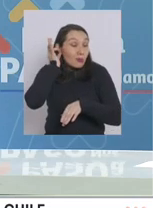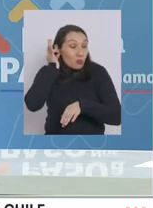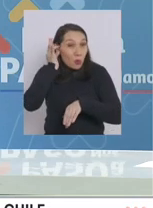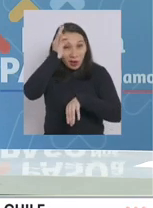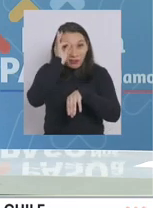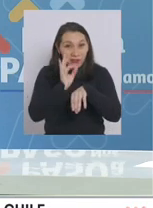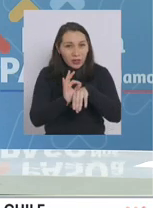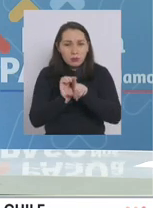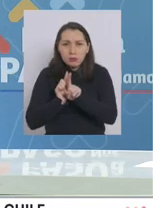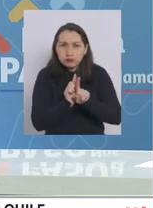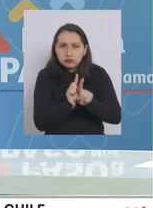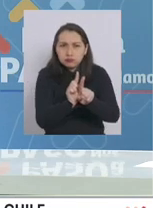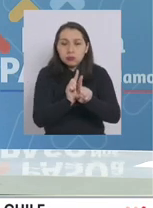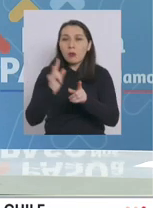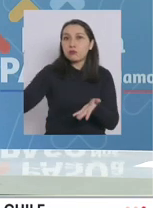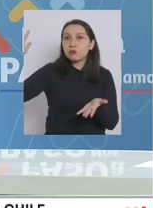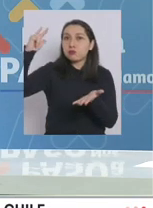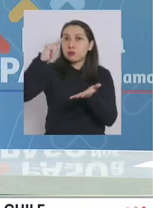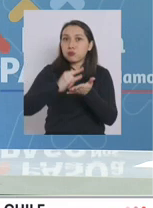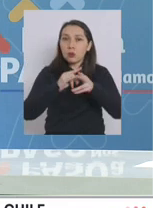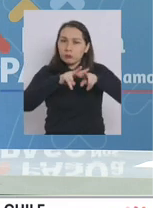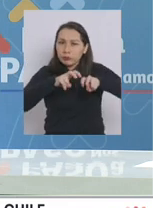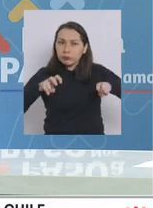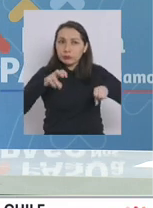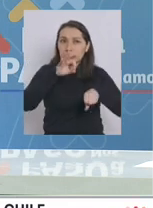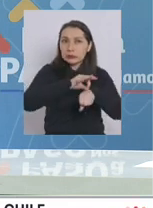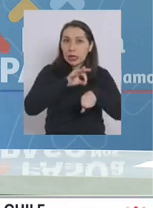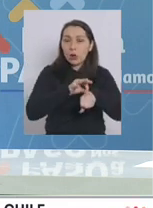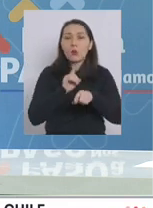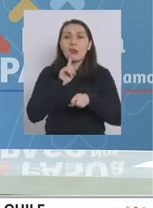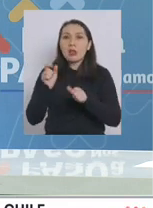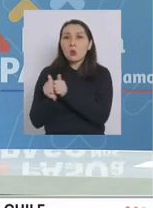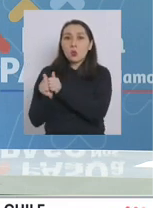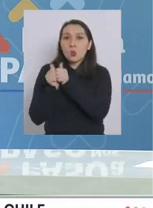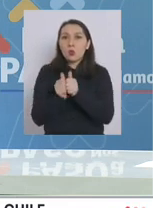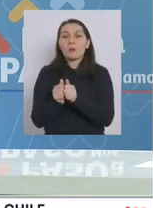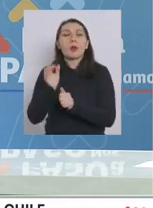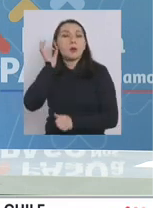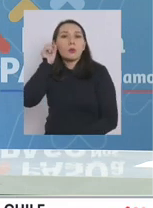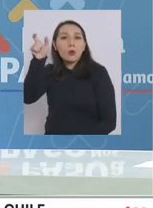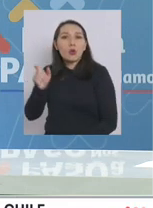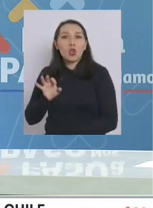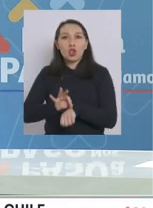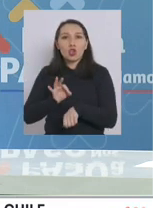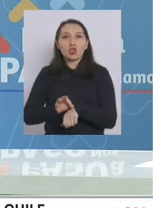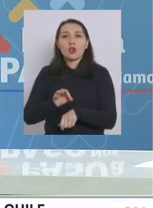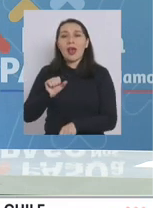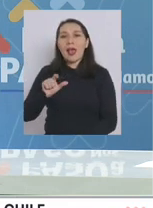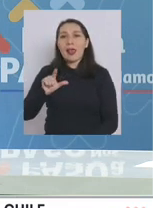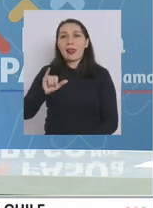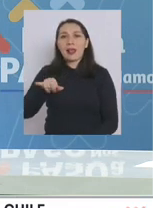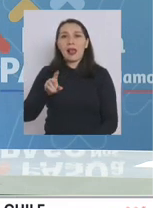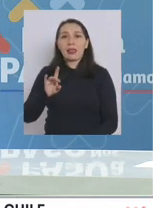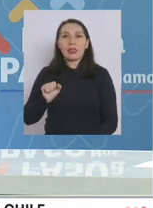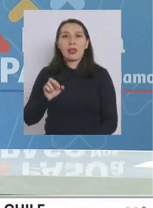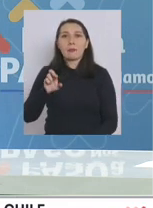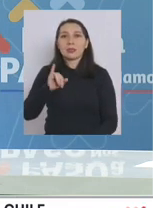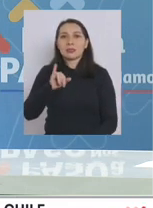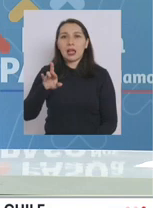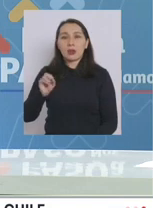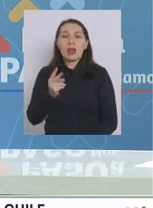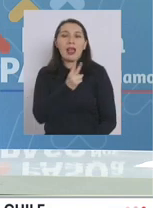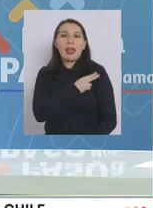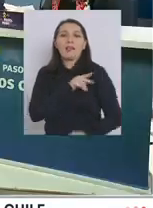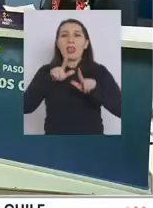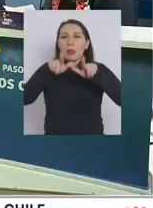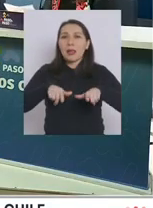el seguimiento de viajeros en el aspecto epidemiológico, nos acompaña hoy día la doctora Alejandra Pizarro, jefa del Departamento